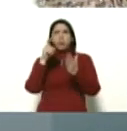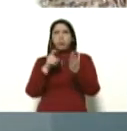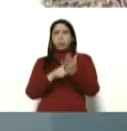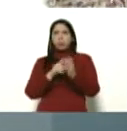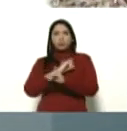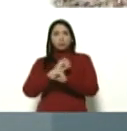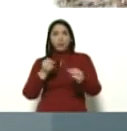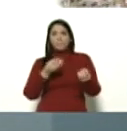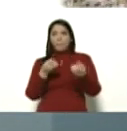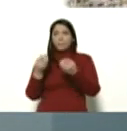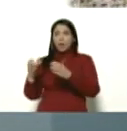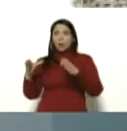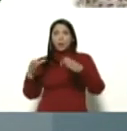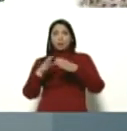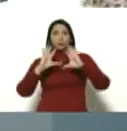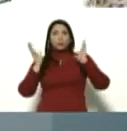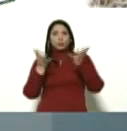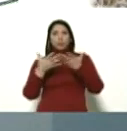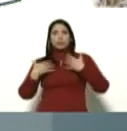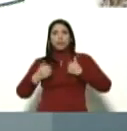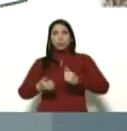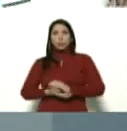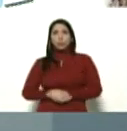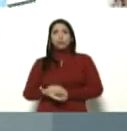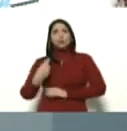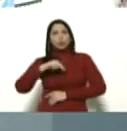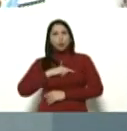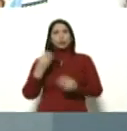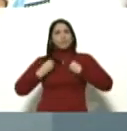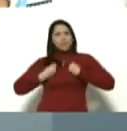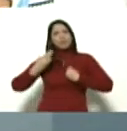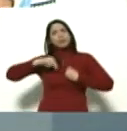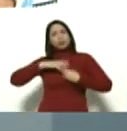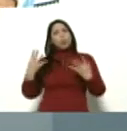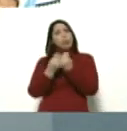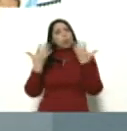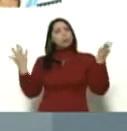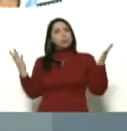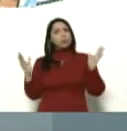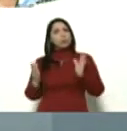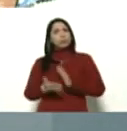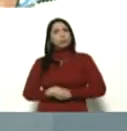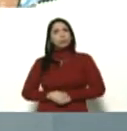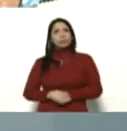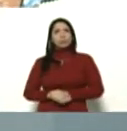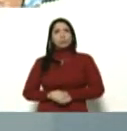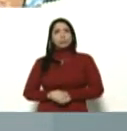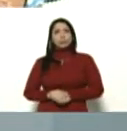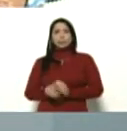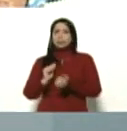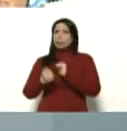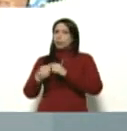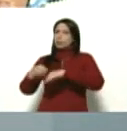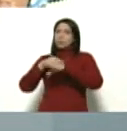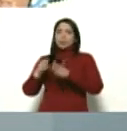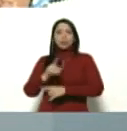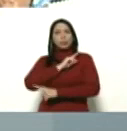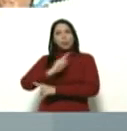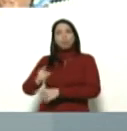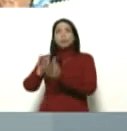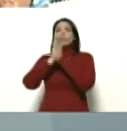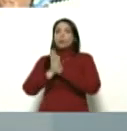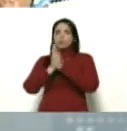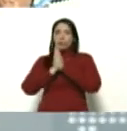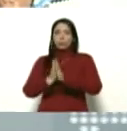recomendados por la Organización Mundial de la Salud y la tuviéramos viva con nosotros, Pedro Infante, le he dado la orden al